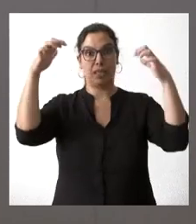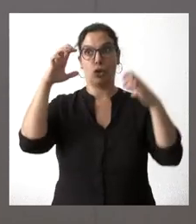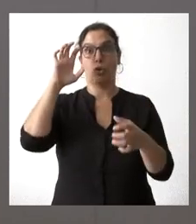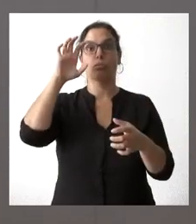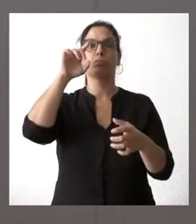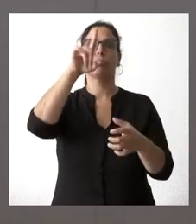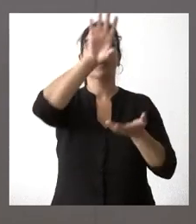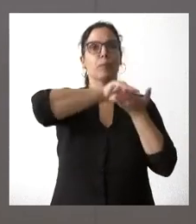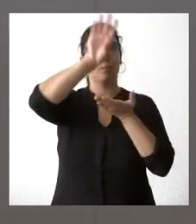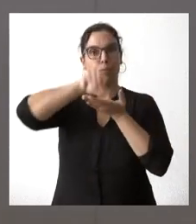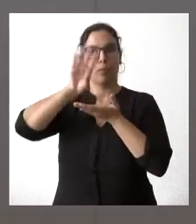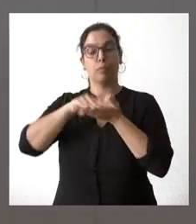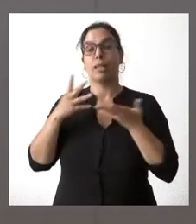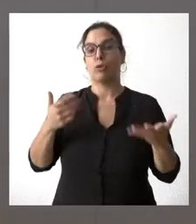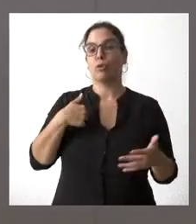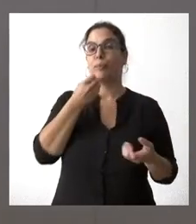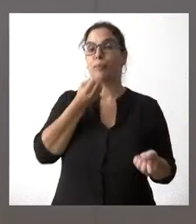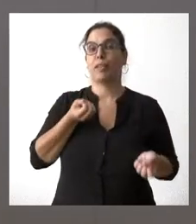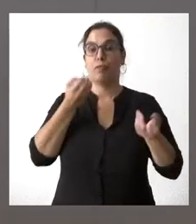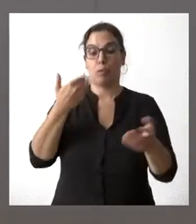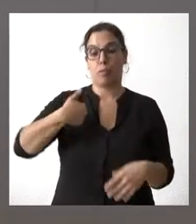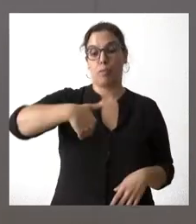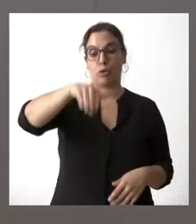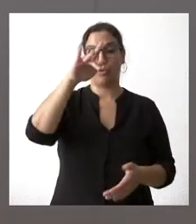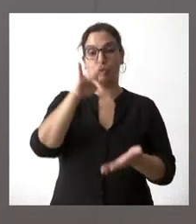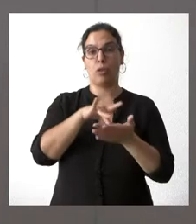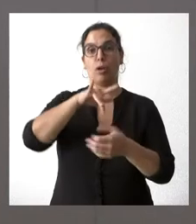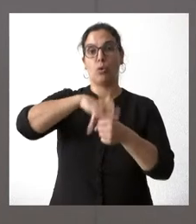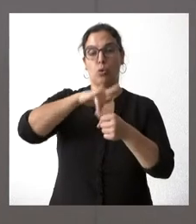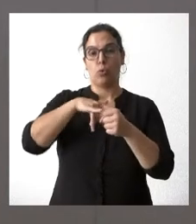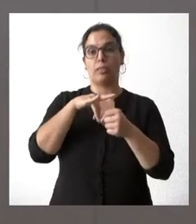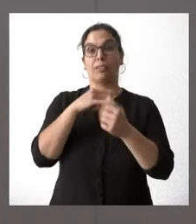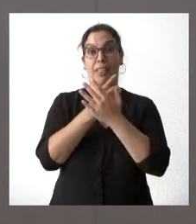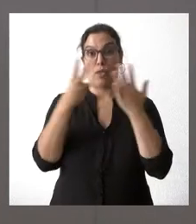efectos les informo que el próximo lunes, día 18,